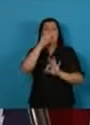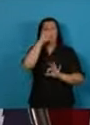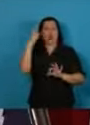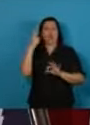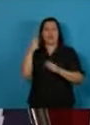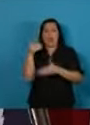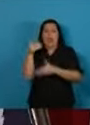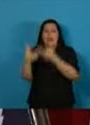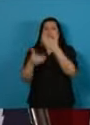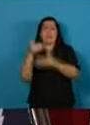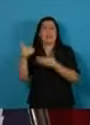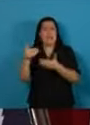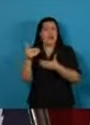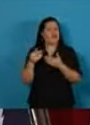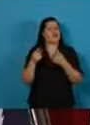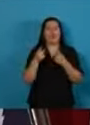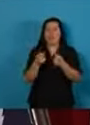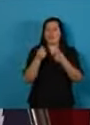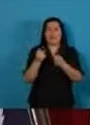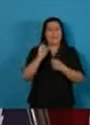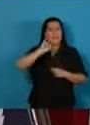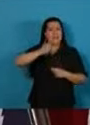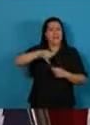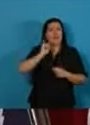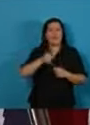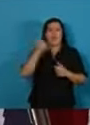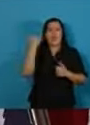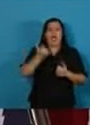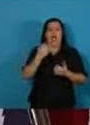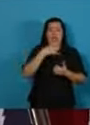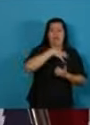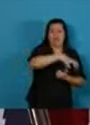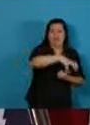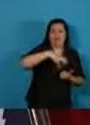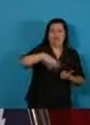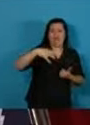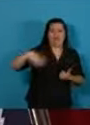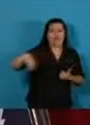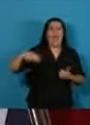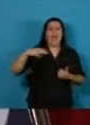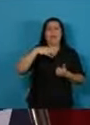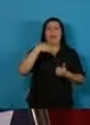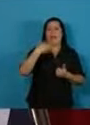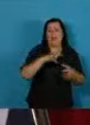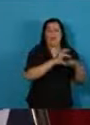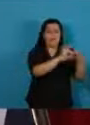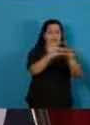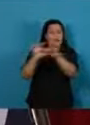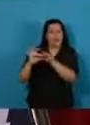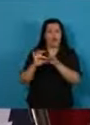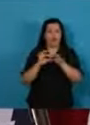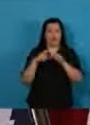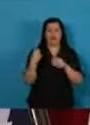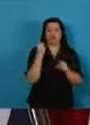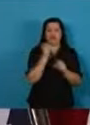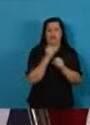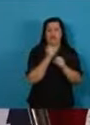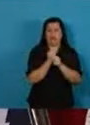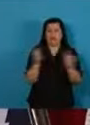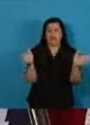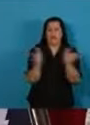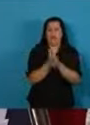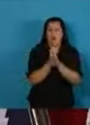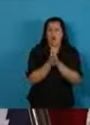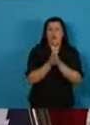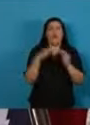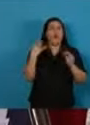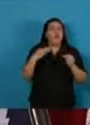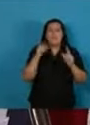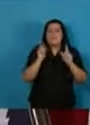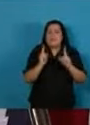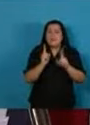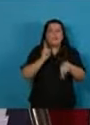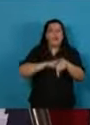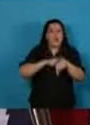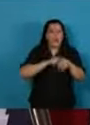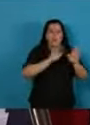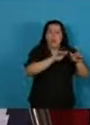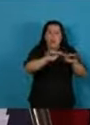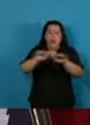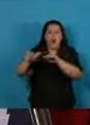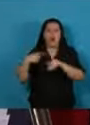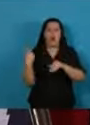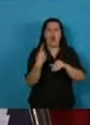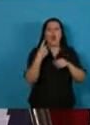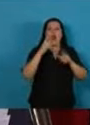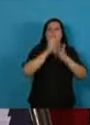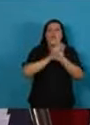desarrollo que comprende múltiples áreas interrelacionadas. Vamos a trabajar de manera simultánea en nuevos